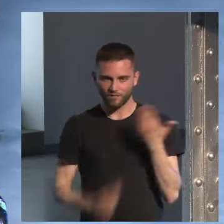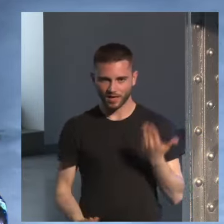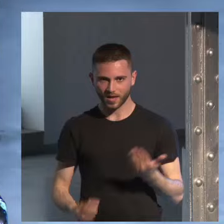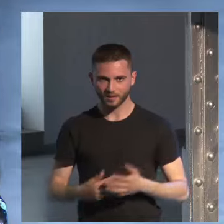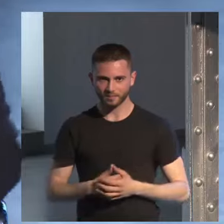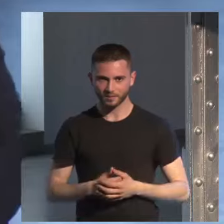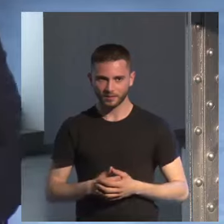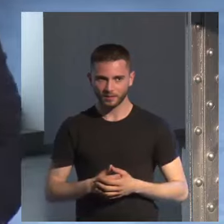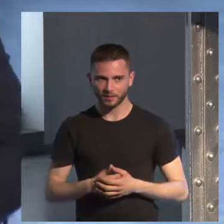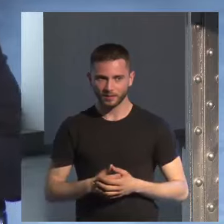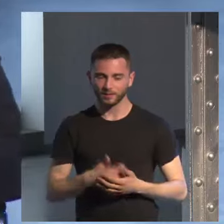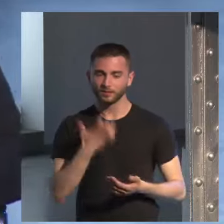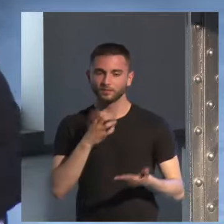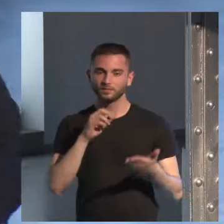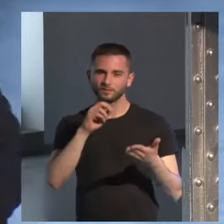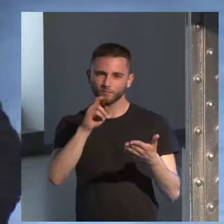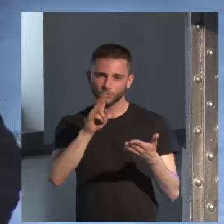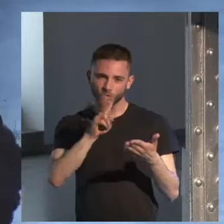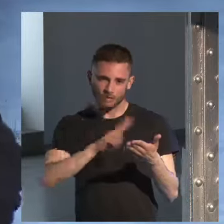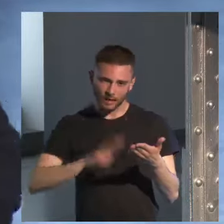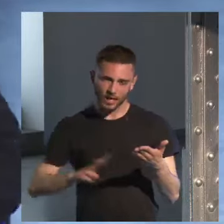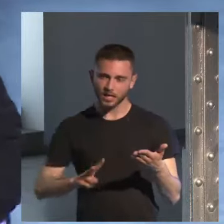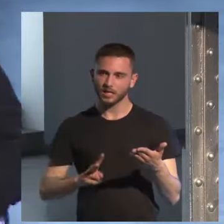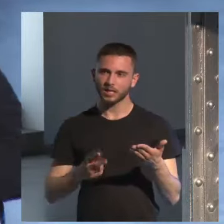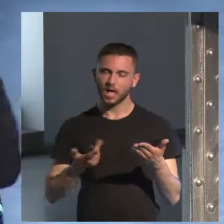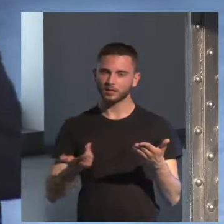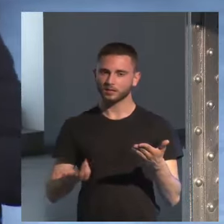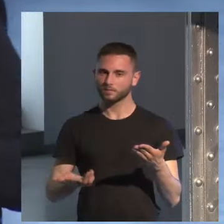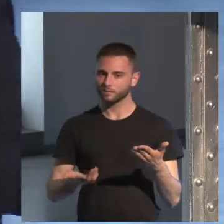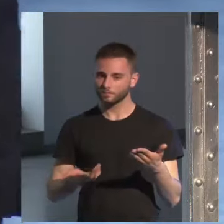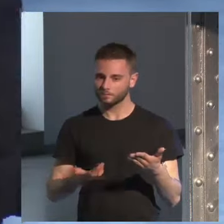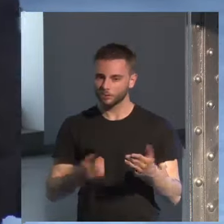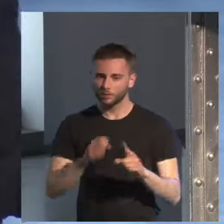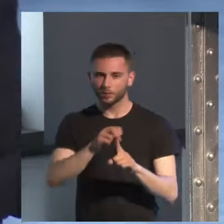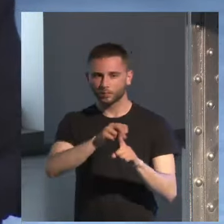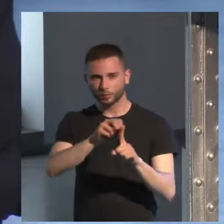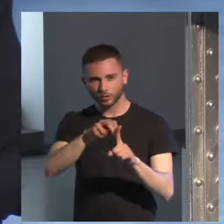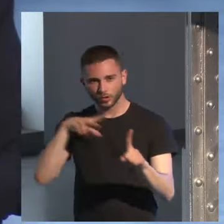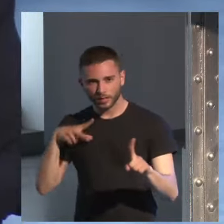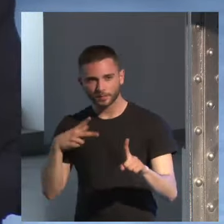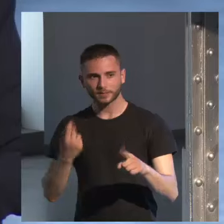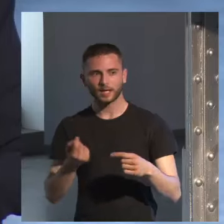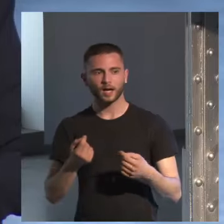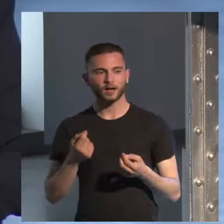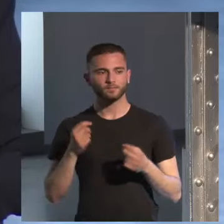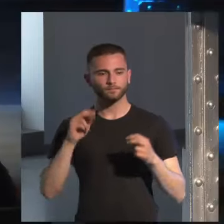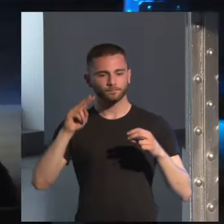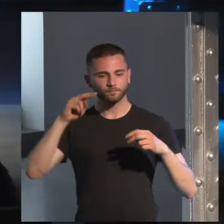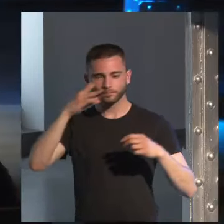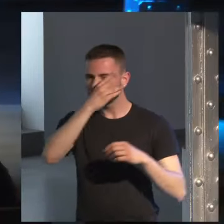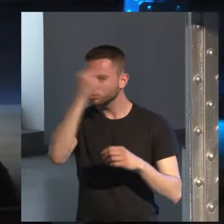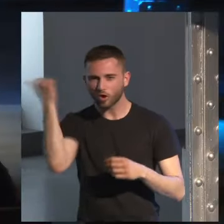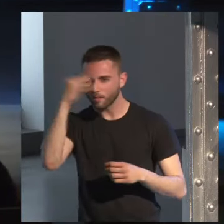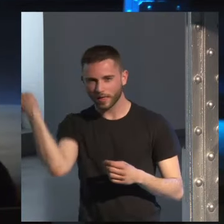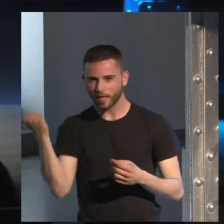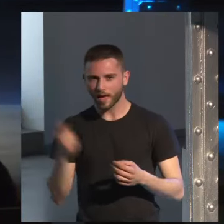puede de ahí te olvidas del monólogo interior o del punto de vista yo creo que depende del